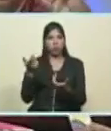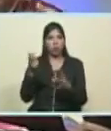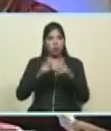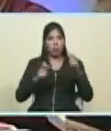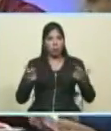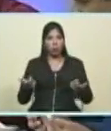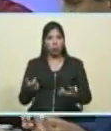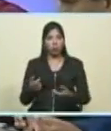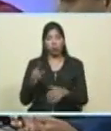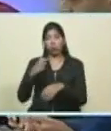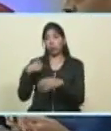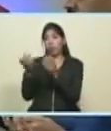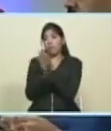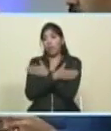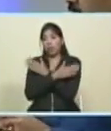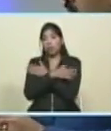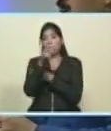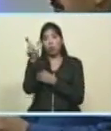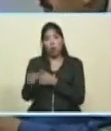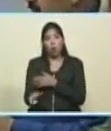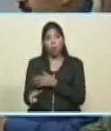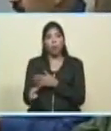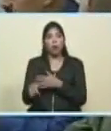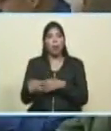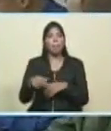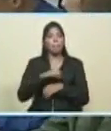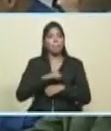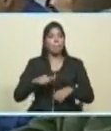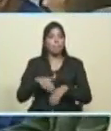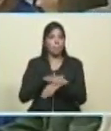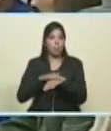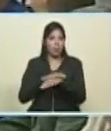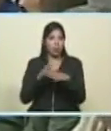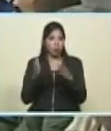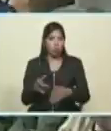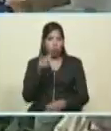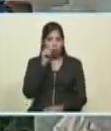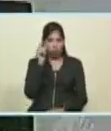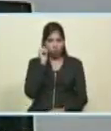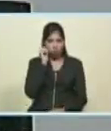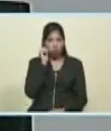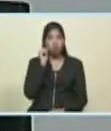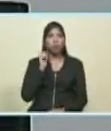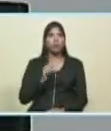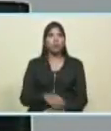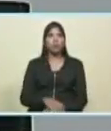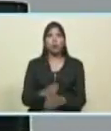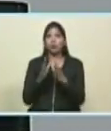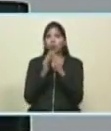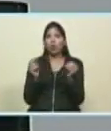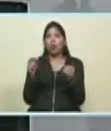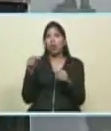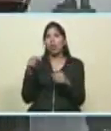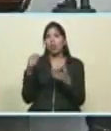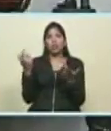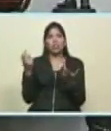ministro reverón lo felicito compañeros nuestros ministros y ministras es que Venezuela esta Venezuela asediada